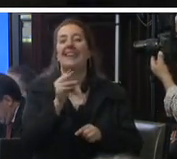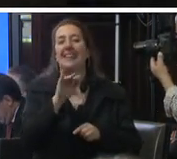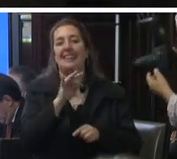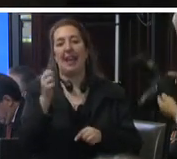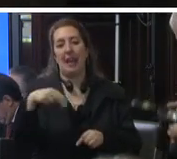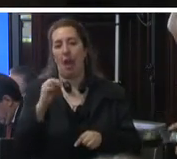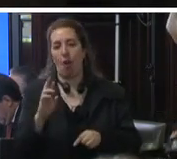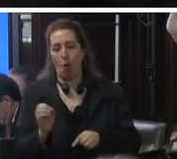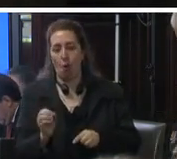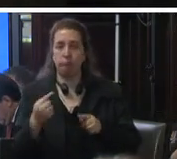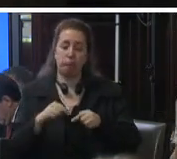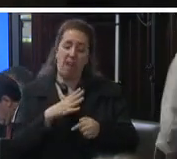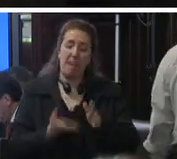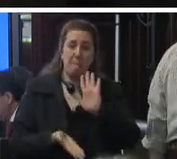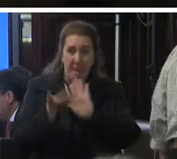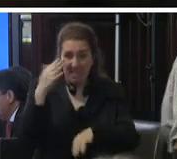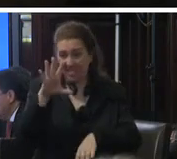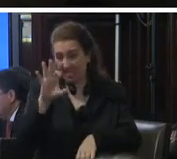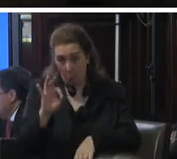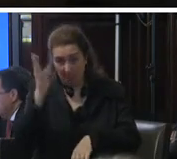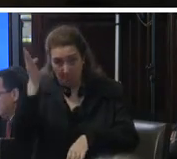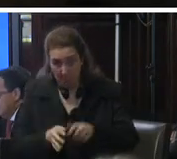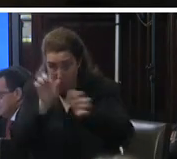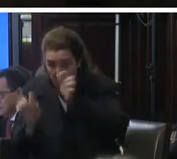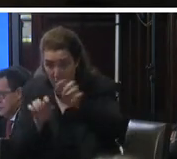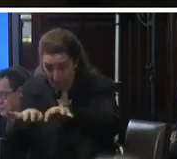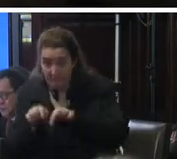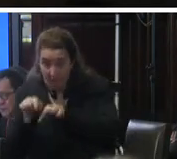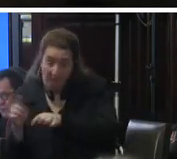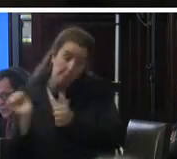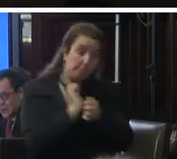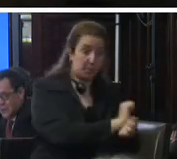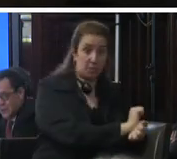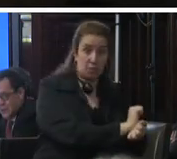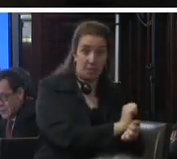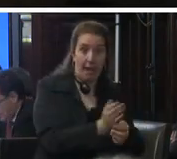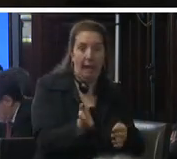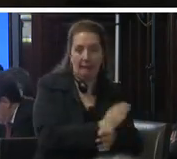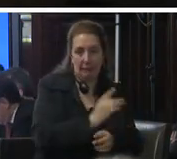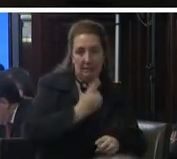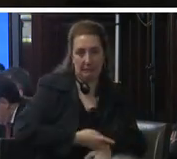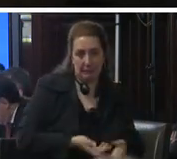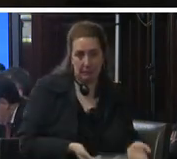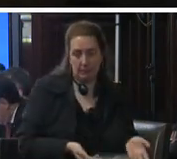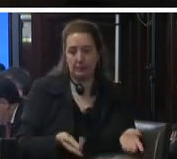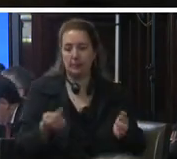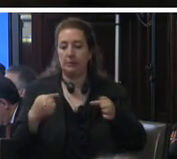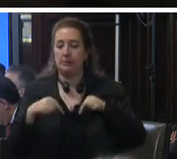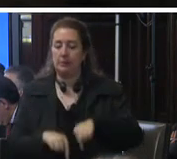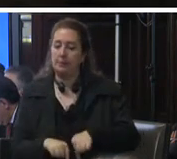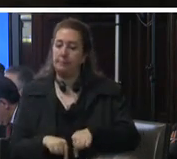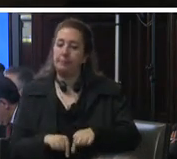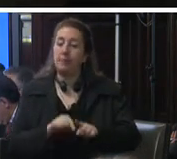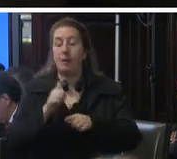hay más del 50 por ciento de su población en prisión preventiva además del alto porcentaje de personas en prisión preventiva que hay en